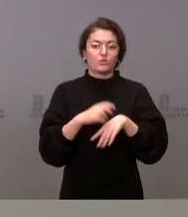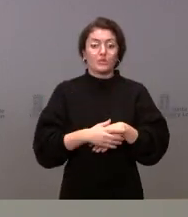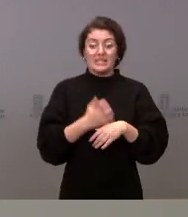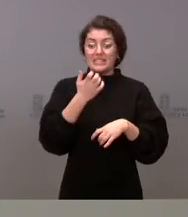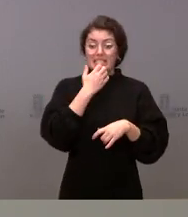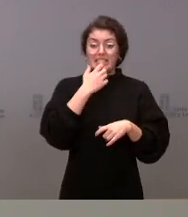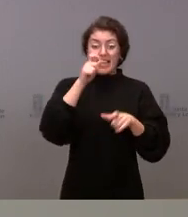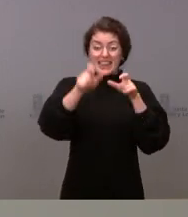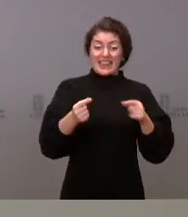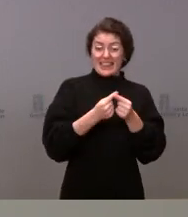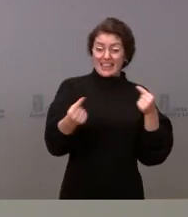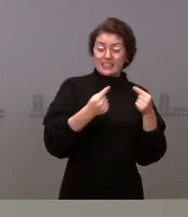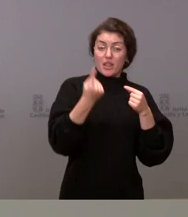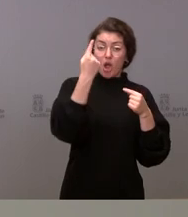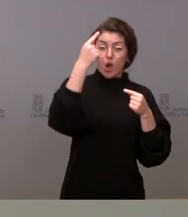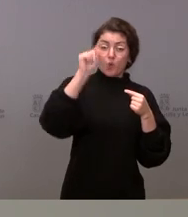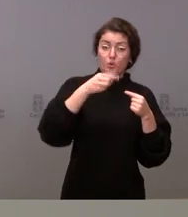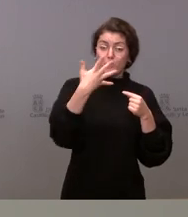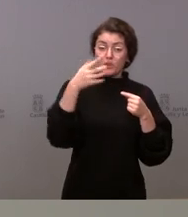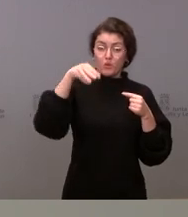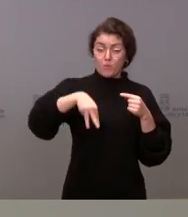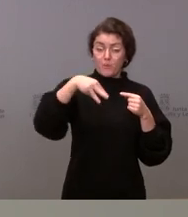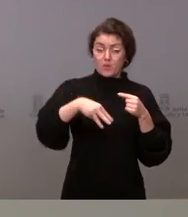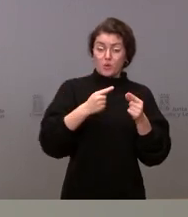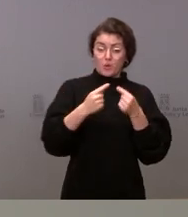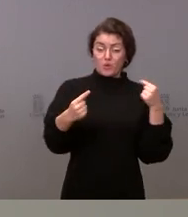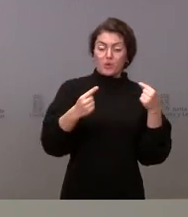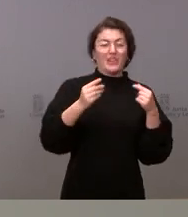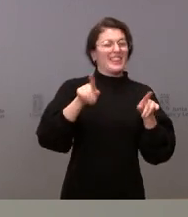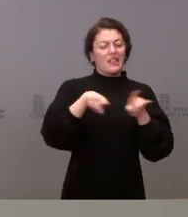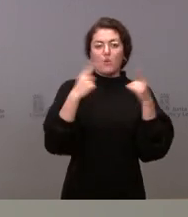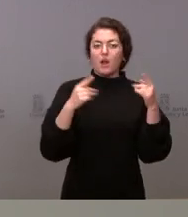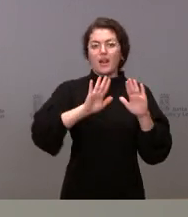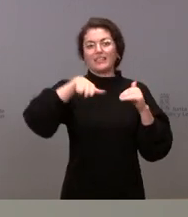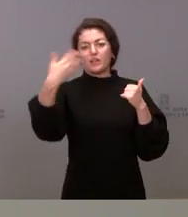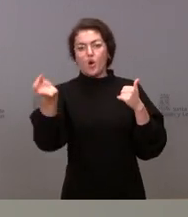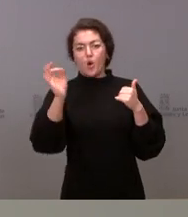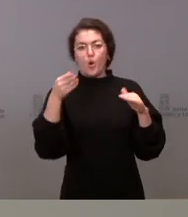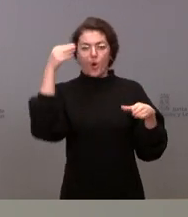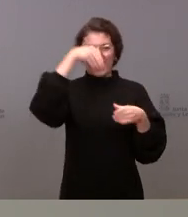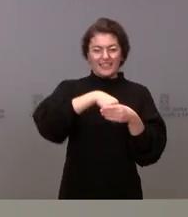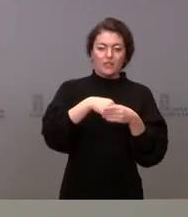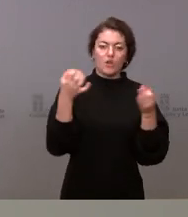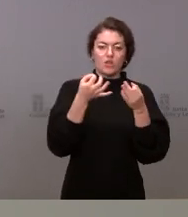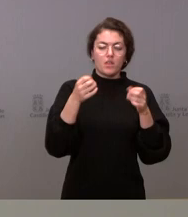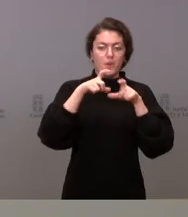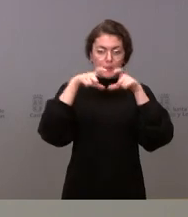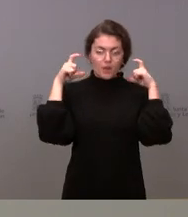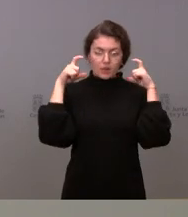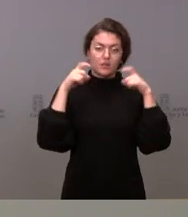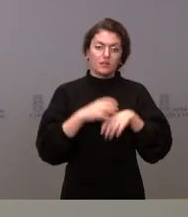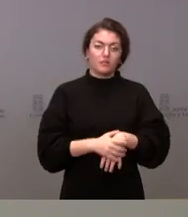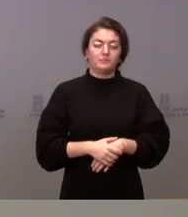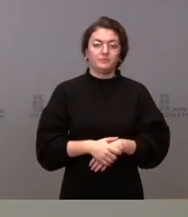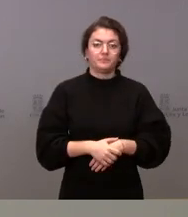de seguridad de metro y medio en aglomeraciones, ya sea en exterior o en interior, pero también en exteriores, tenemos que